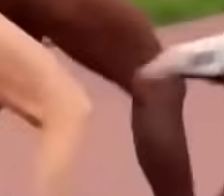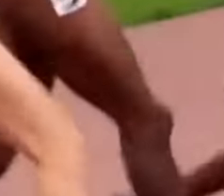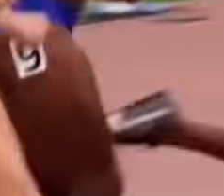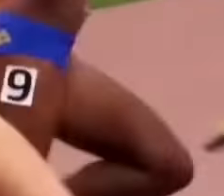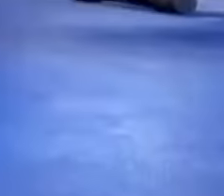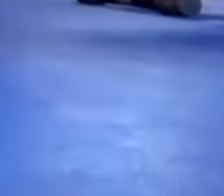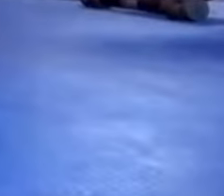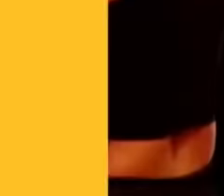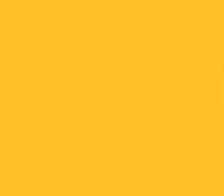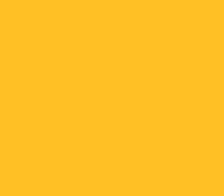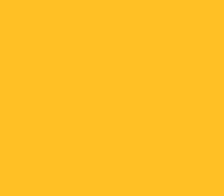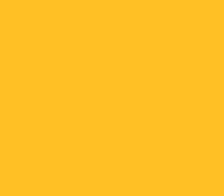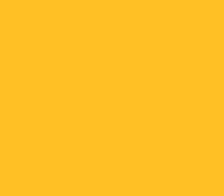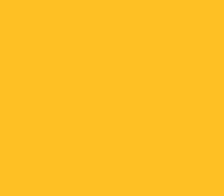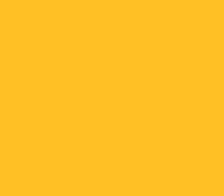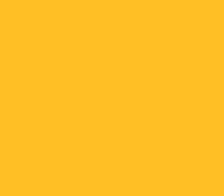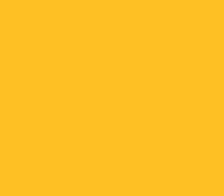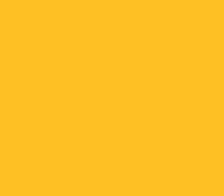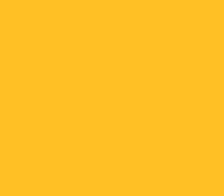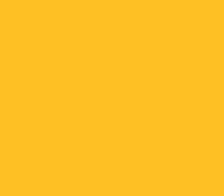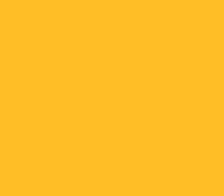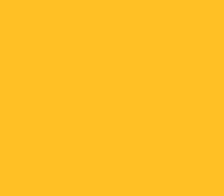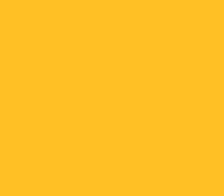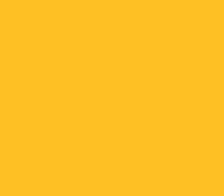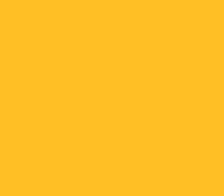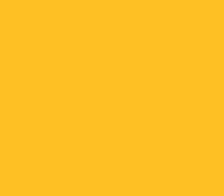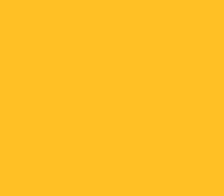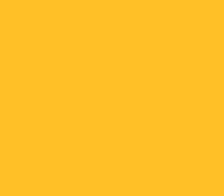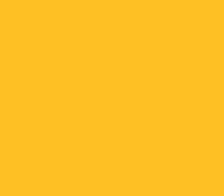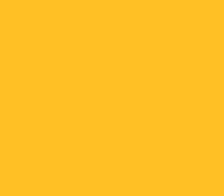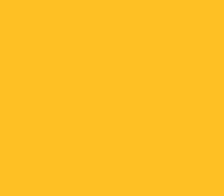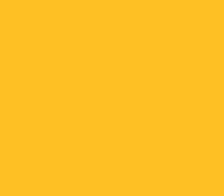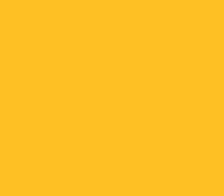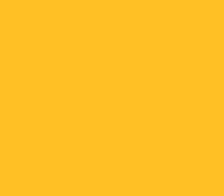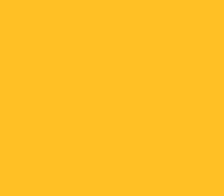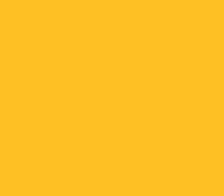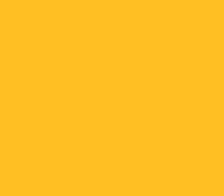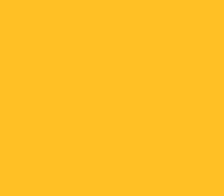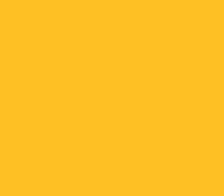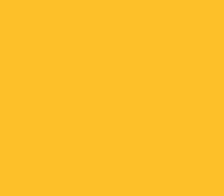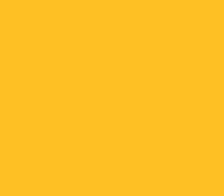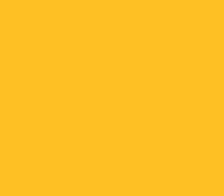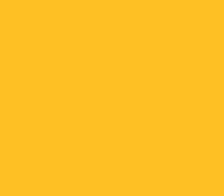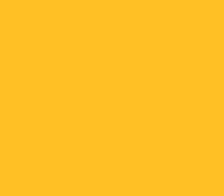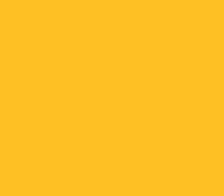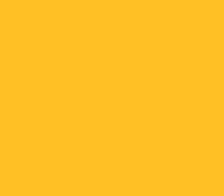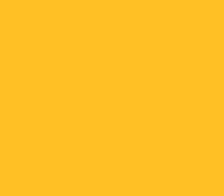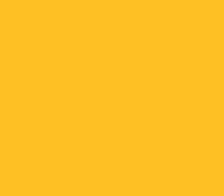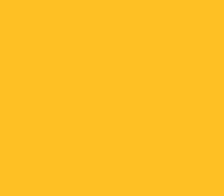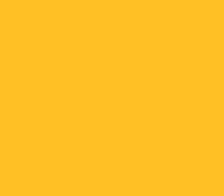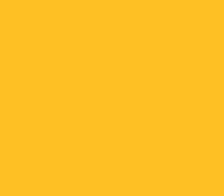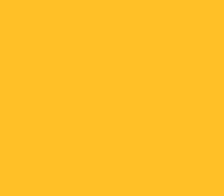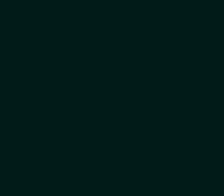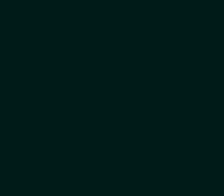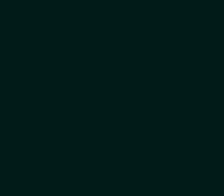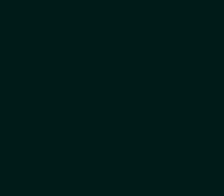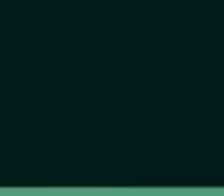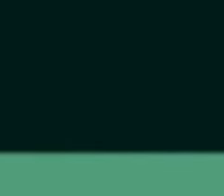Ramfi. Sábado a las 20.30. Domingo a las 21. En Canal 5.